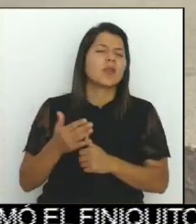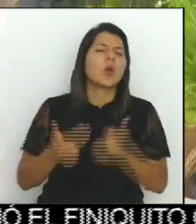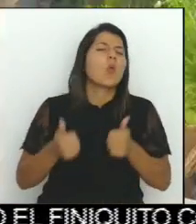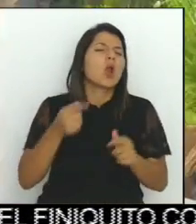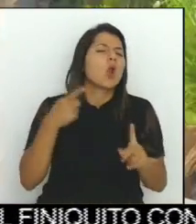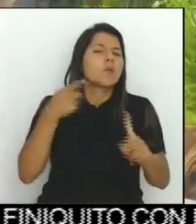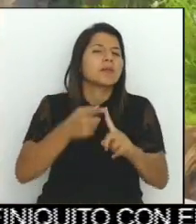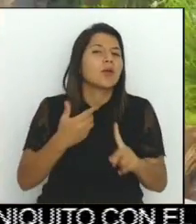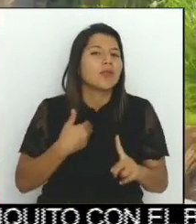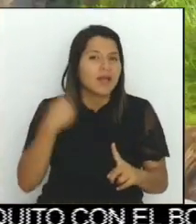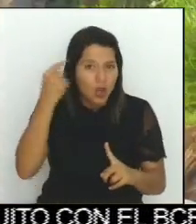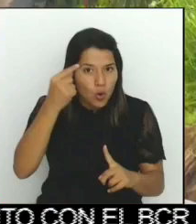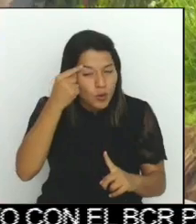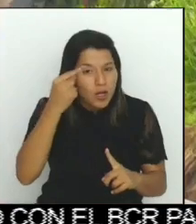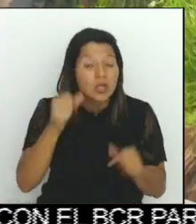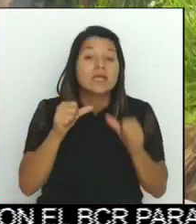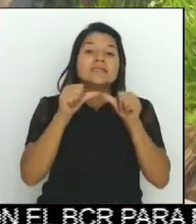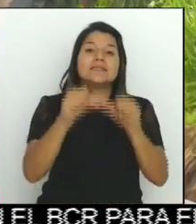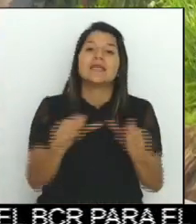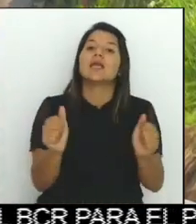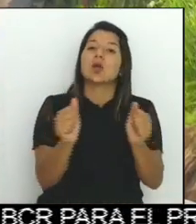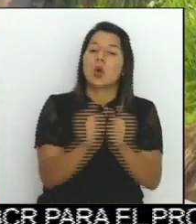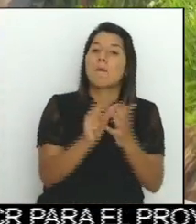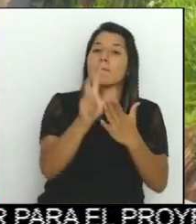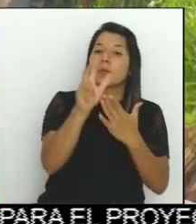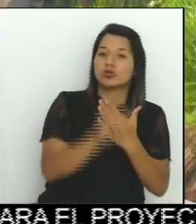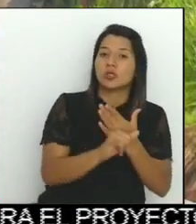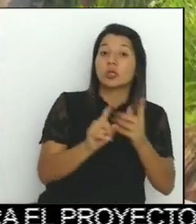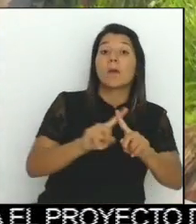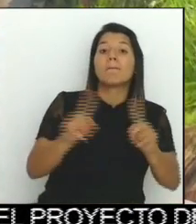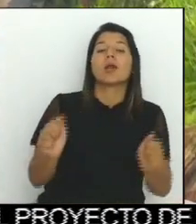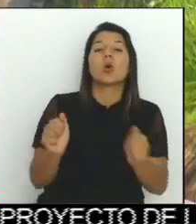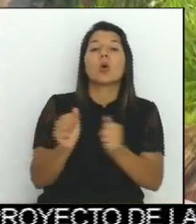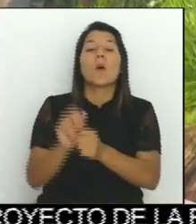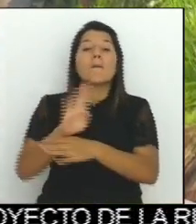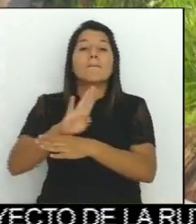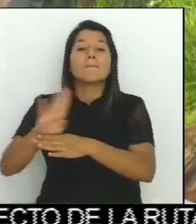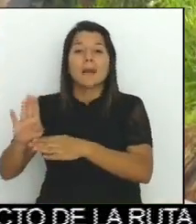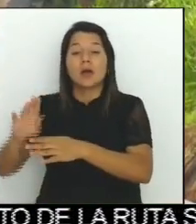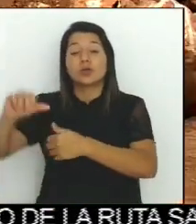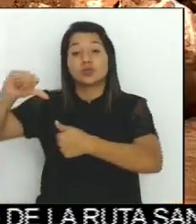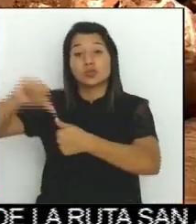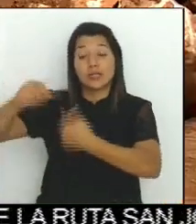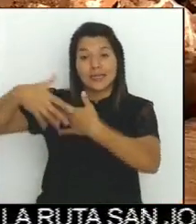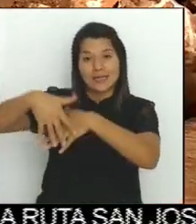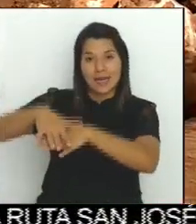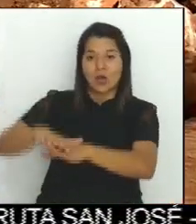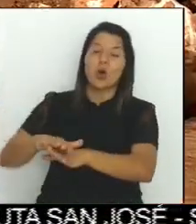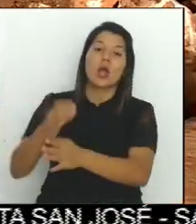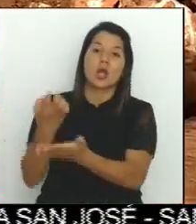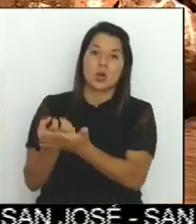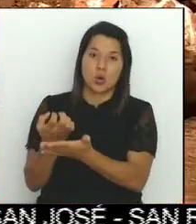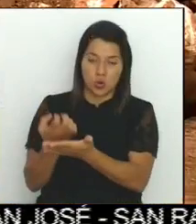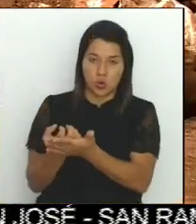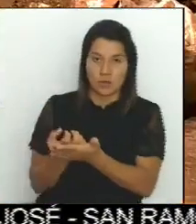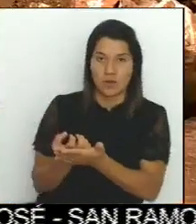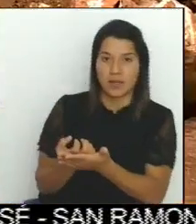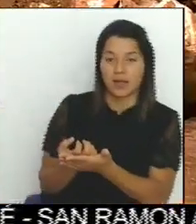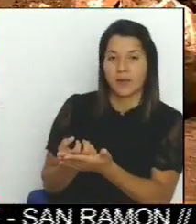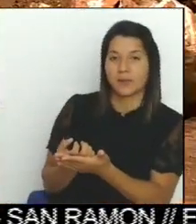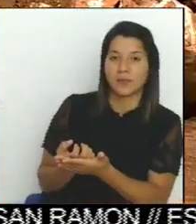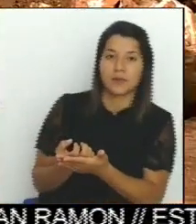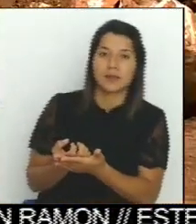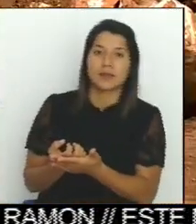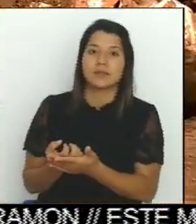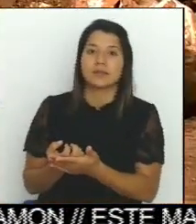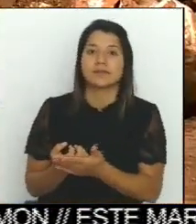pero con el Banco Centroamericano de Integración Económica, el objetivo del Conavi es hacer un rediseño del proyecto para así reducir